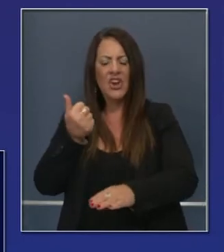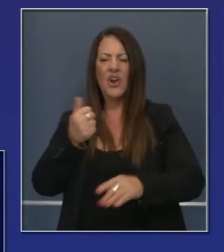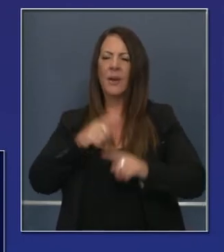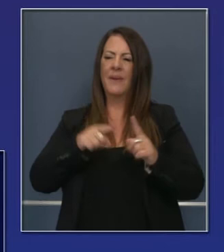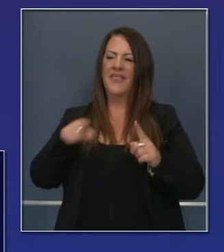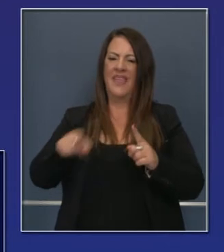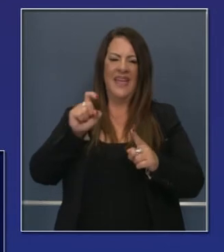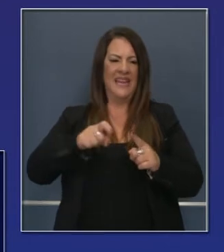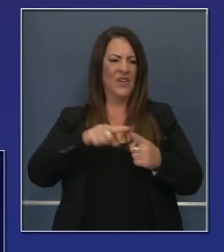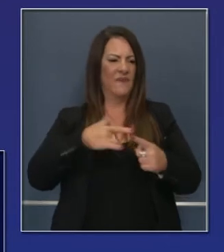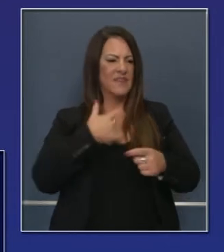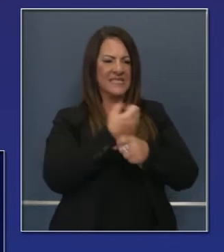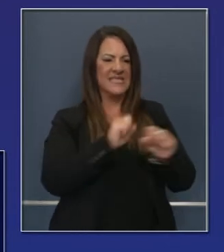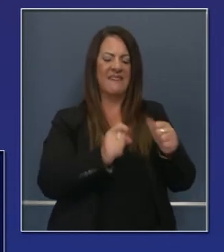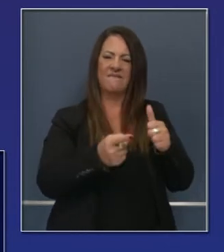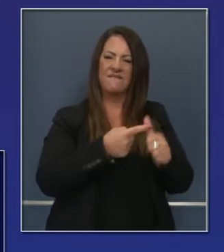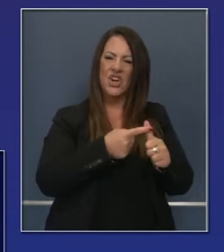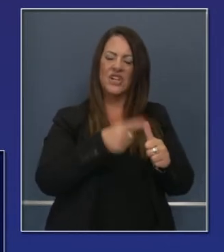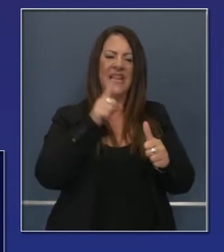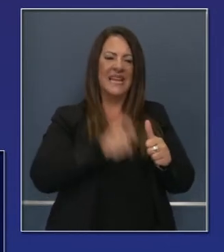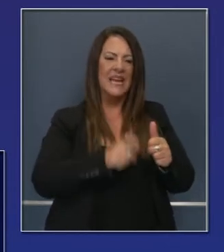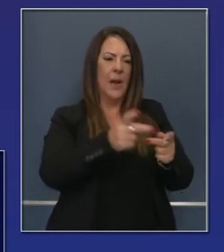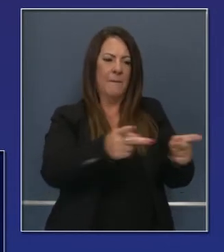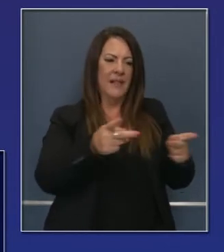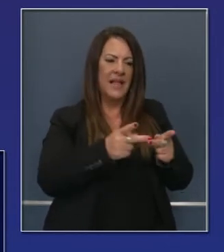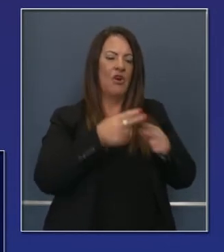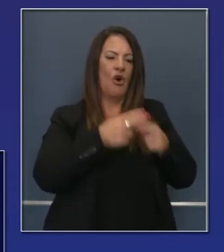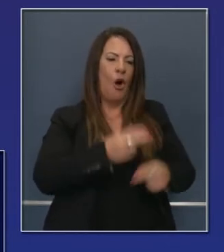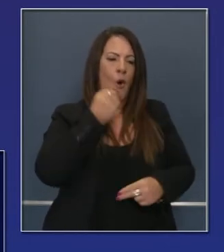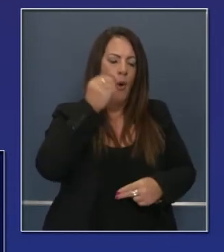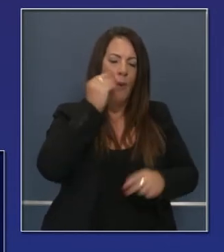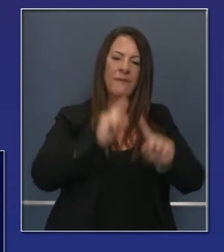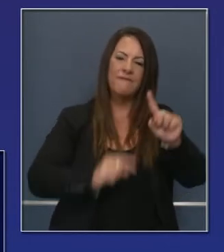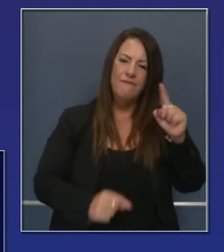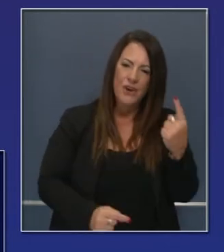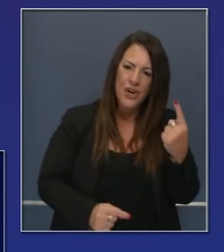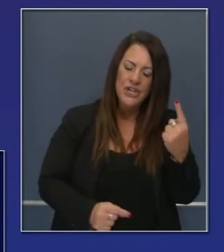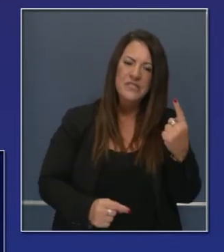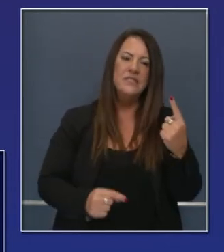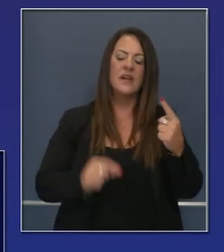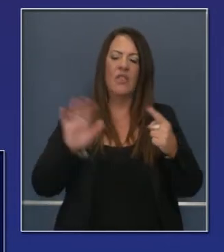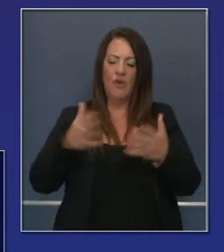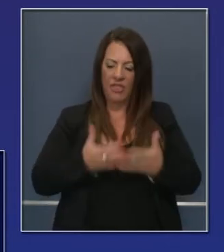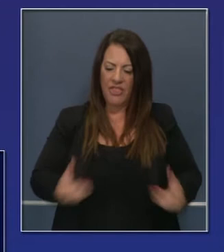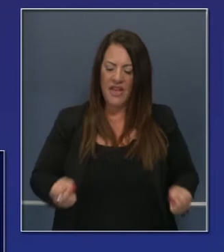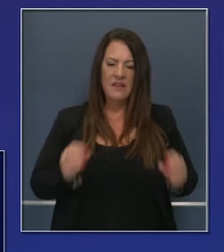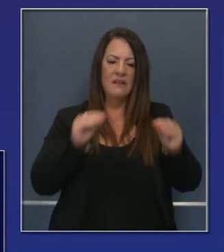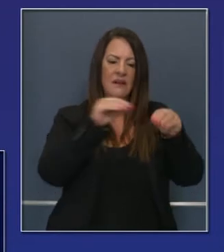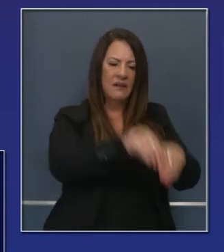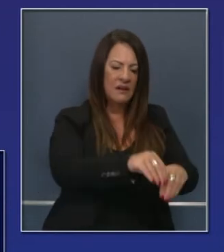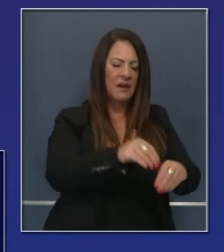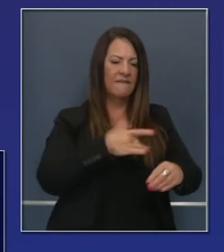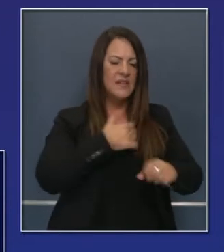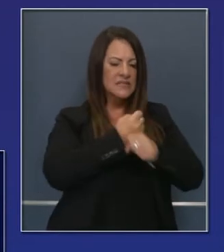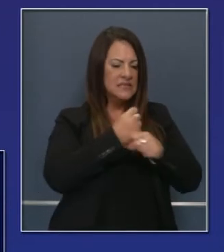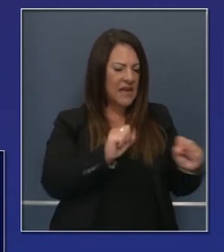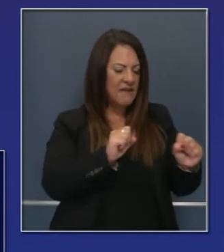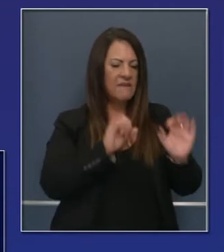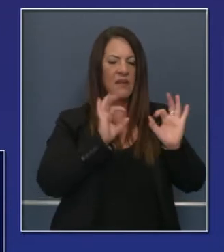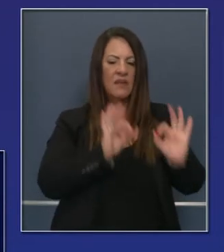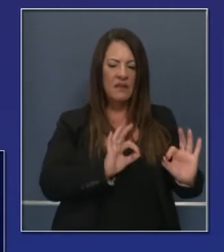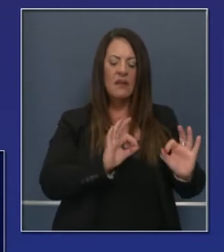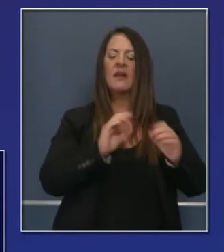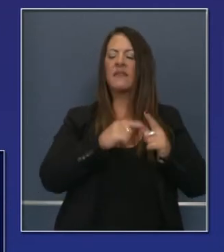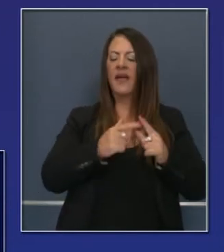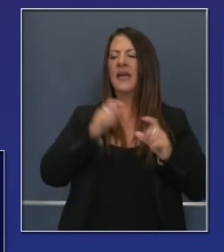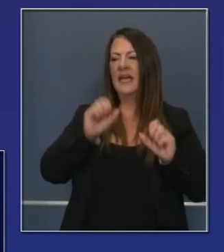segura, si no puede dejar sus posesiones en algún lugar y puede respirar tranquilo y puede empezar tal vez a ver el contexto de sus condiciones